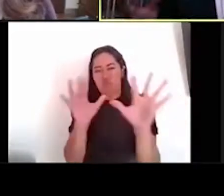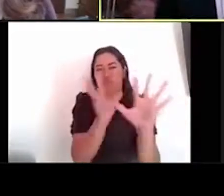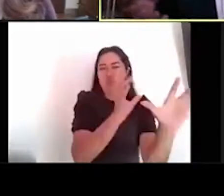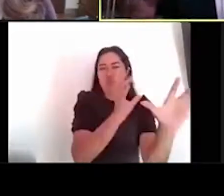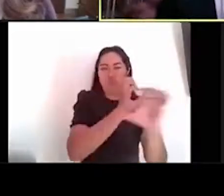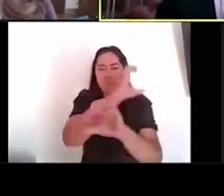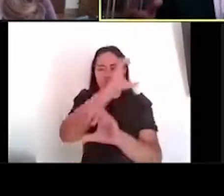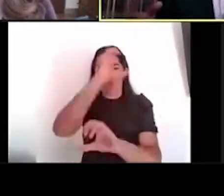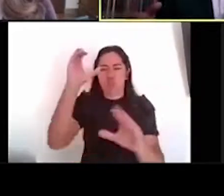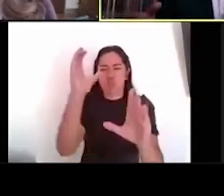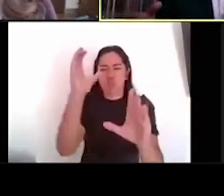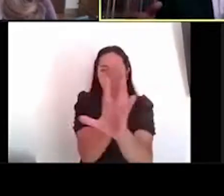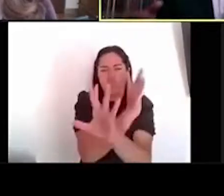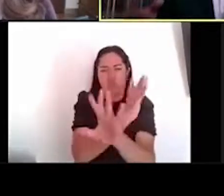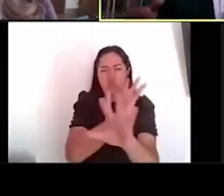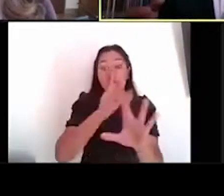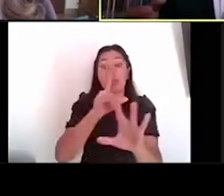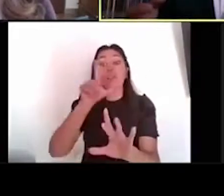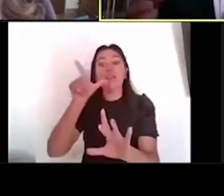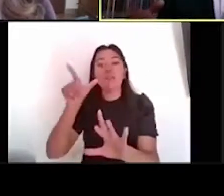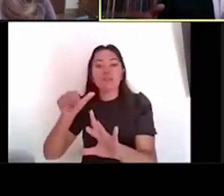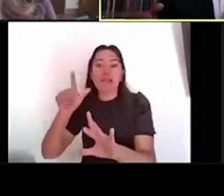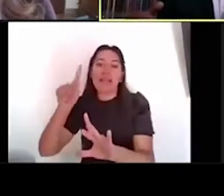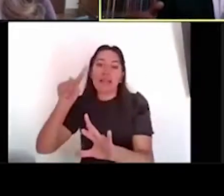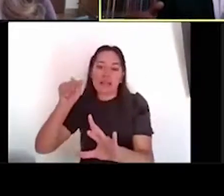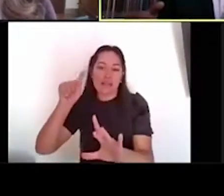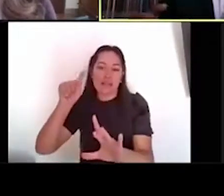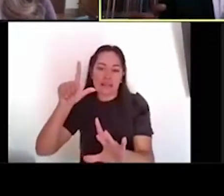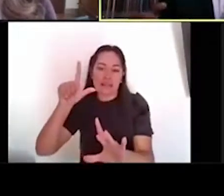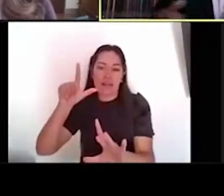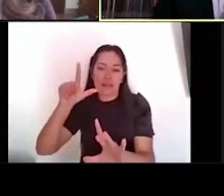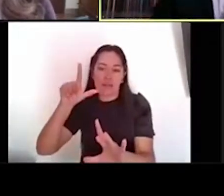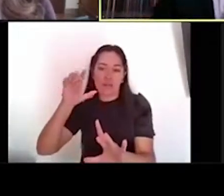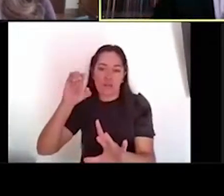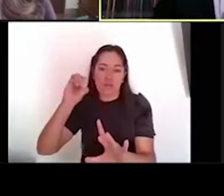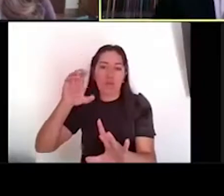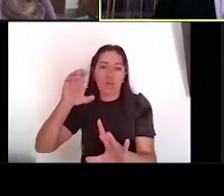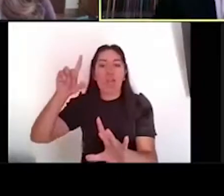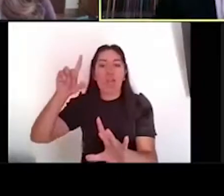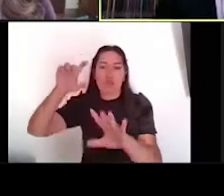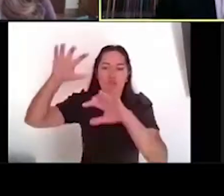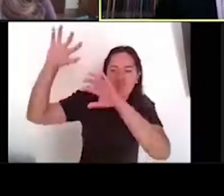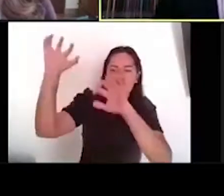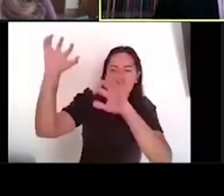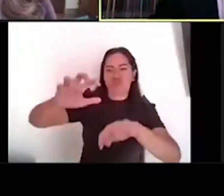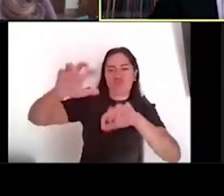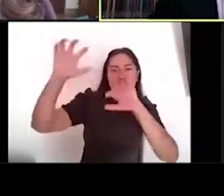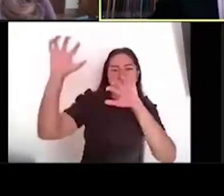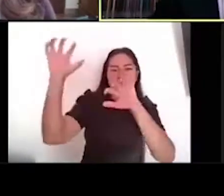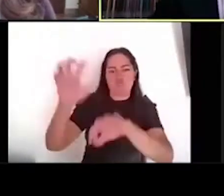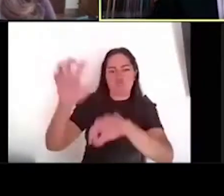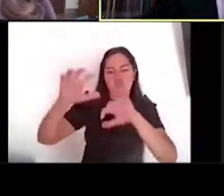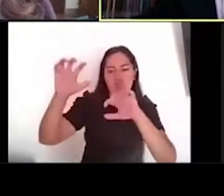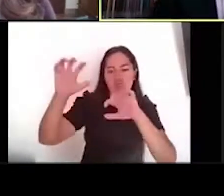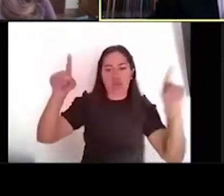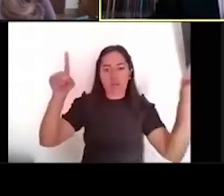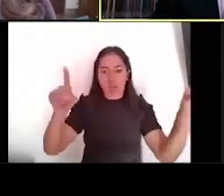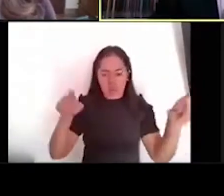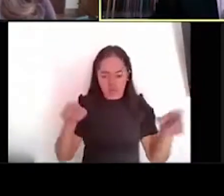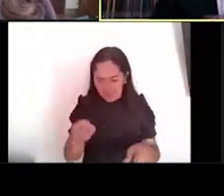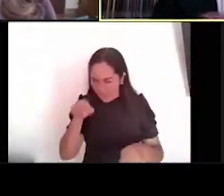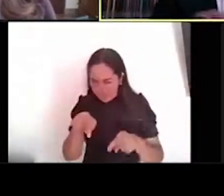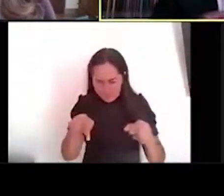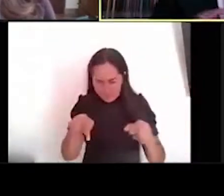y después viene la lluvia, es el, es el precedente de la lluvia, ¿no? Entonces, pues tenemos todos estos espacios,